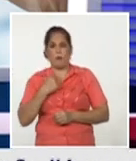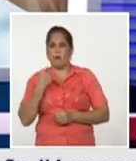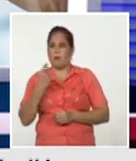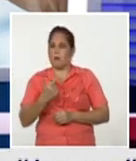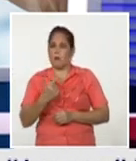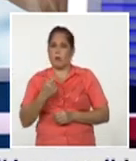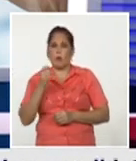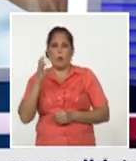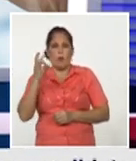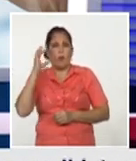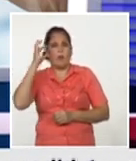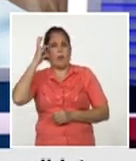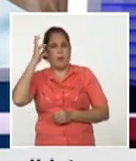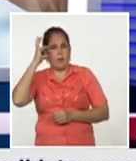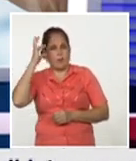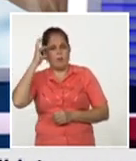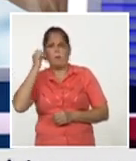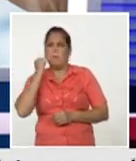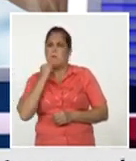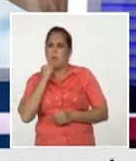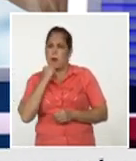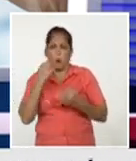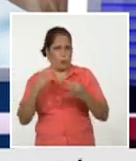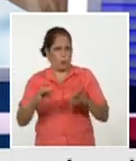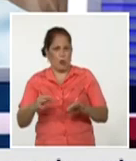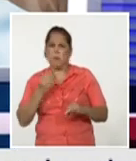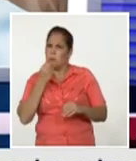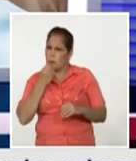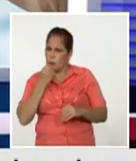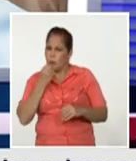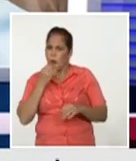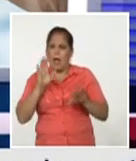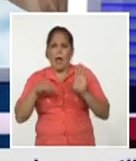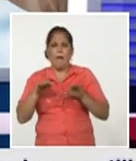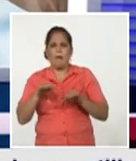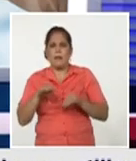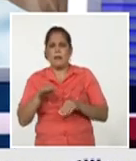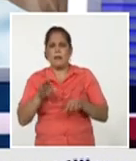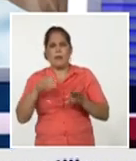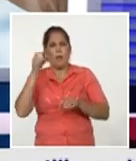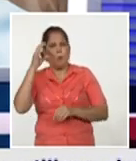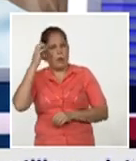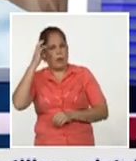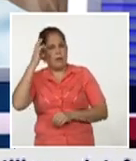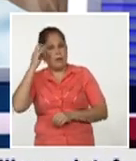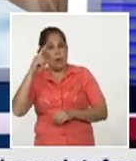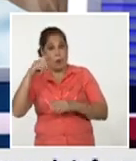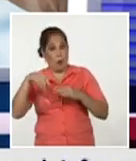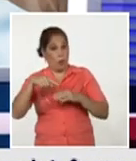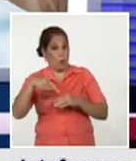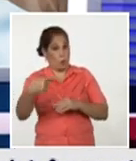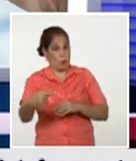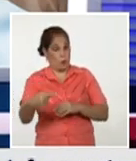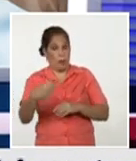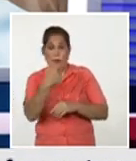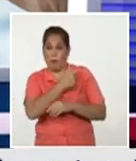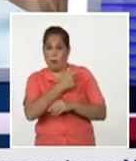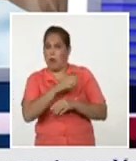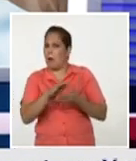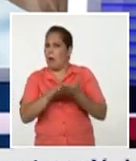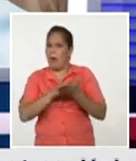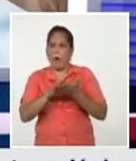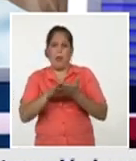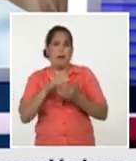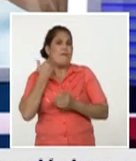cefalea es decir el dolor de cabeza que puede aparecer que desaparece rápidamente en las primeras 24-48 horas no hemos tenido casos de